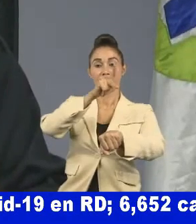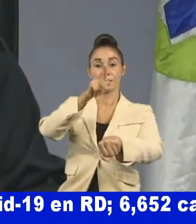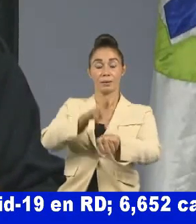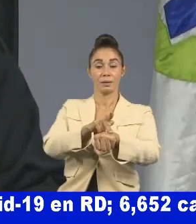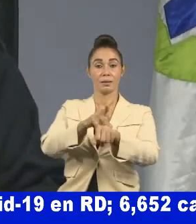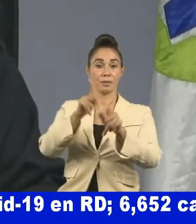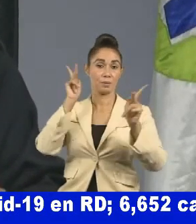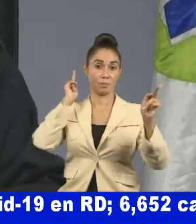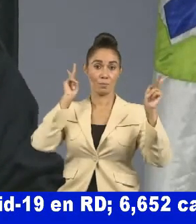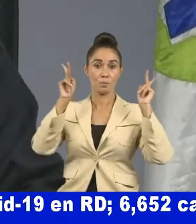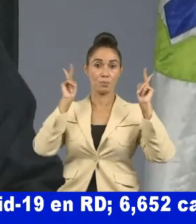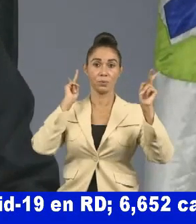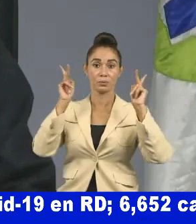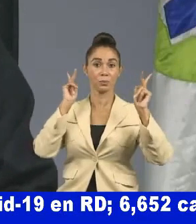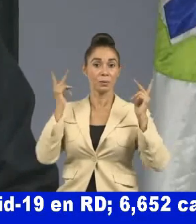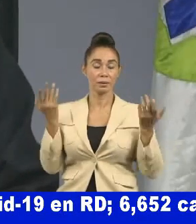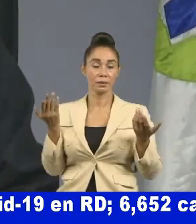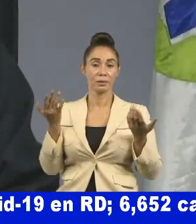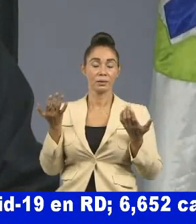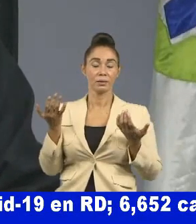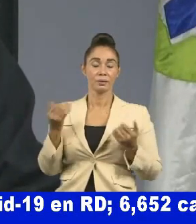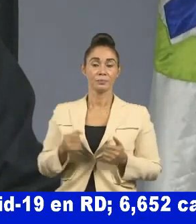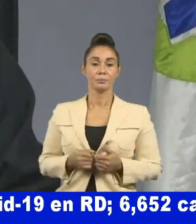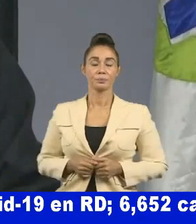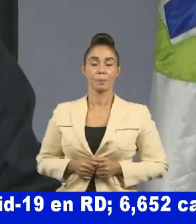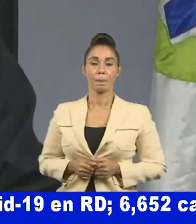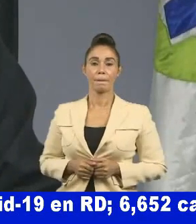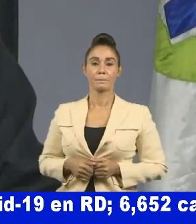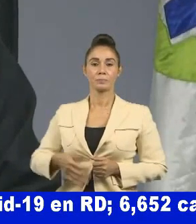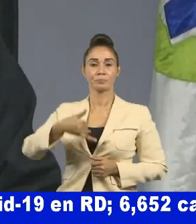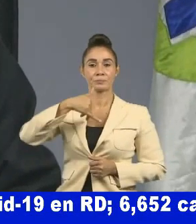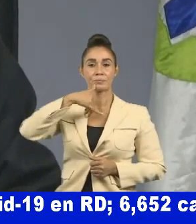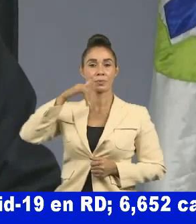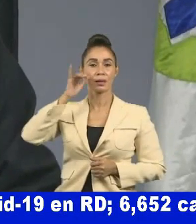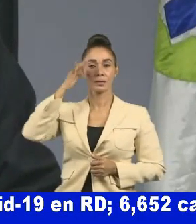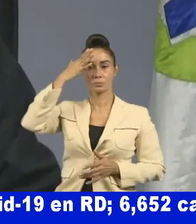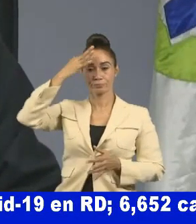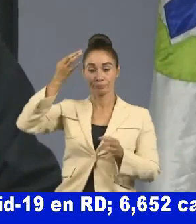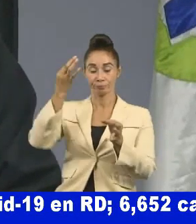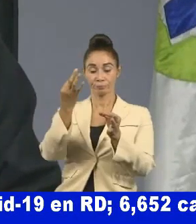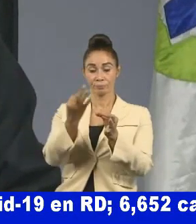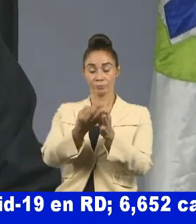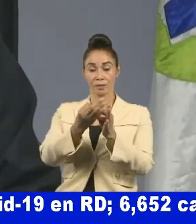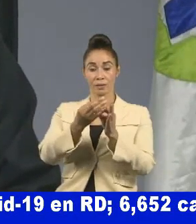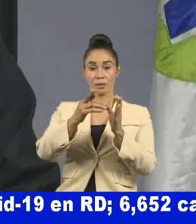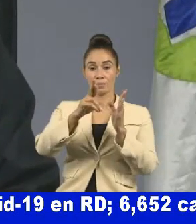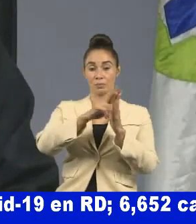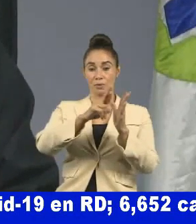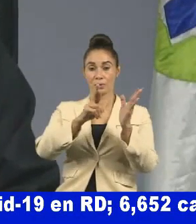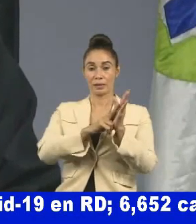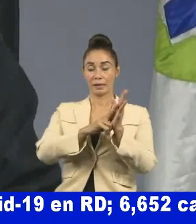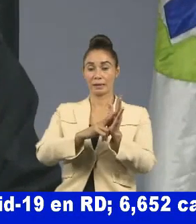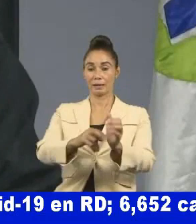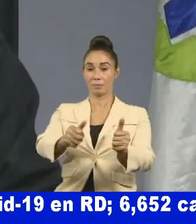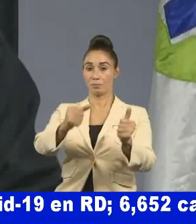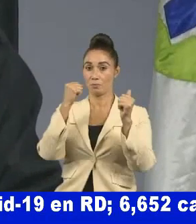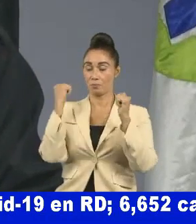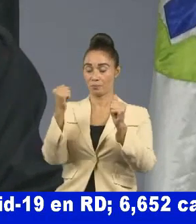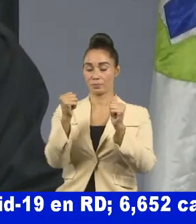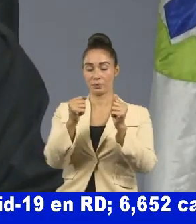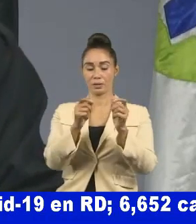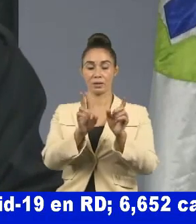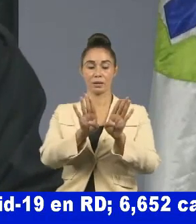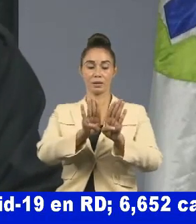Puerto Plata con medidas de aislamiento que están siendo tomadas de